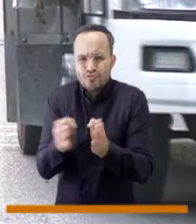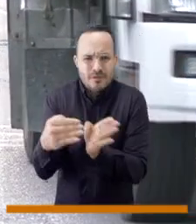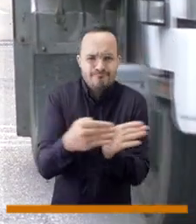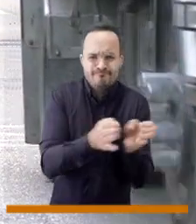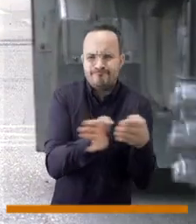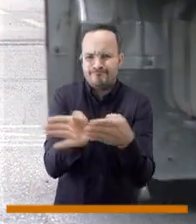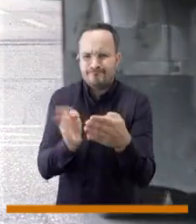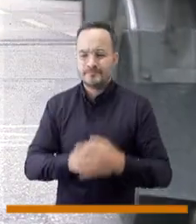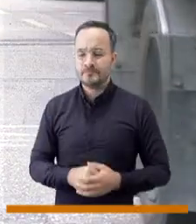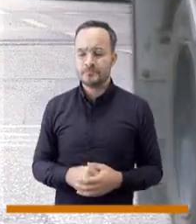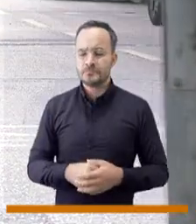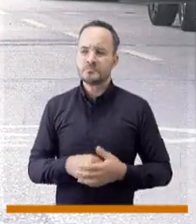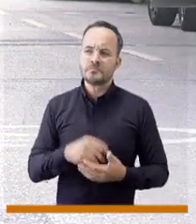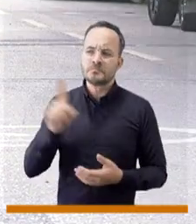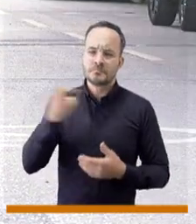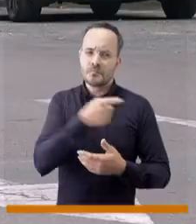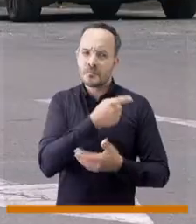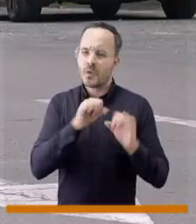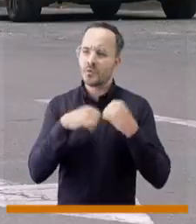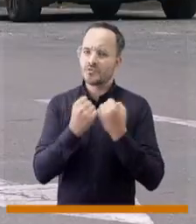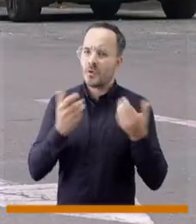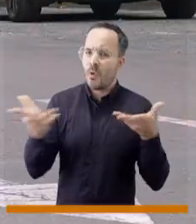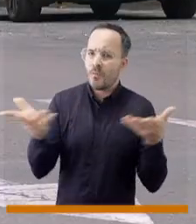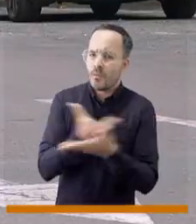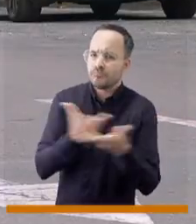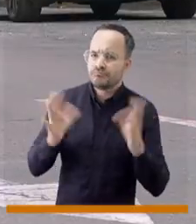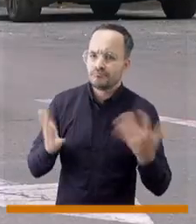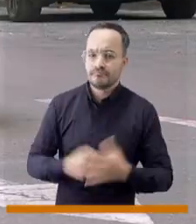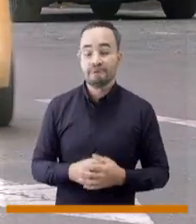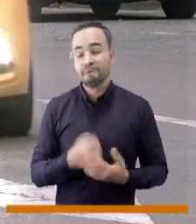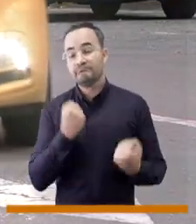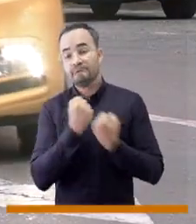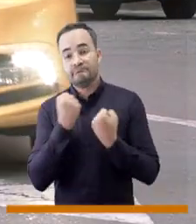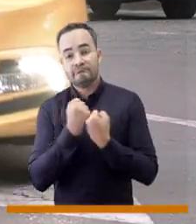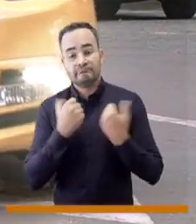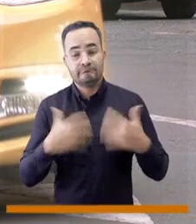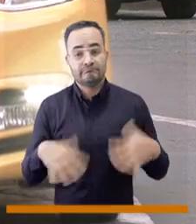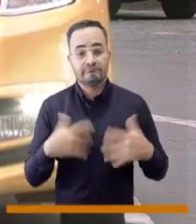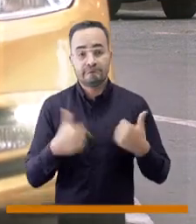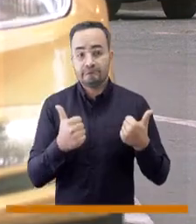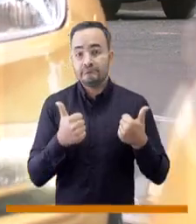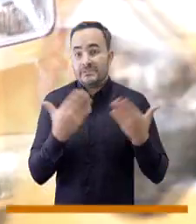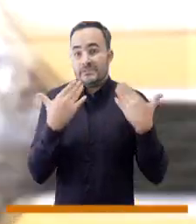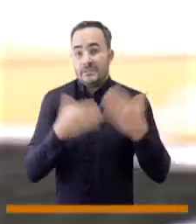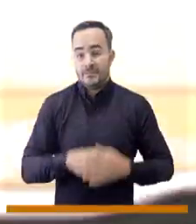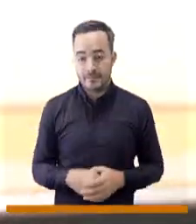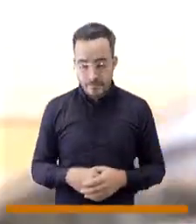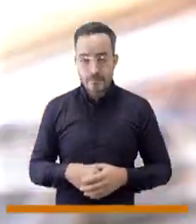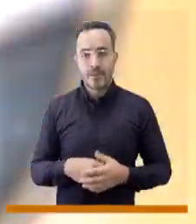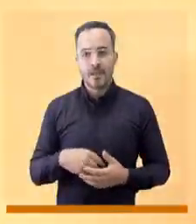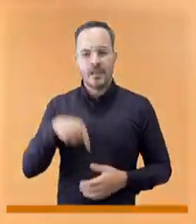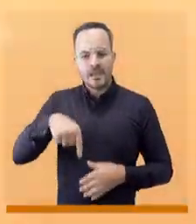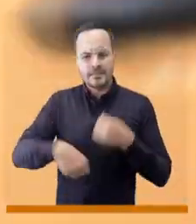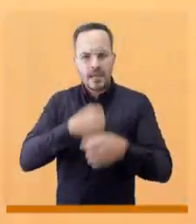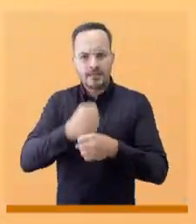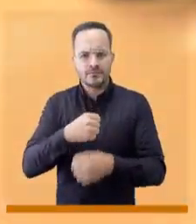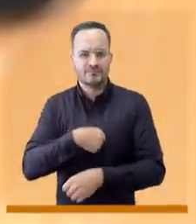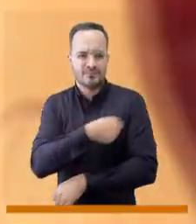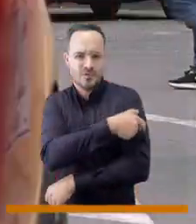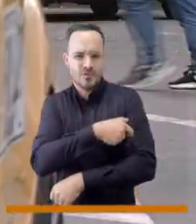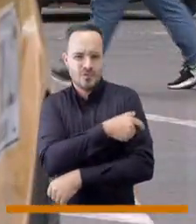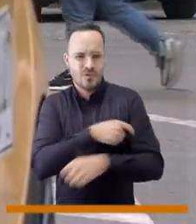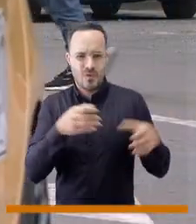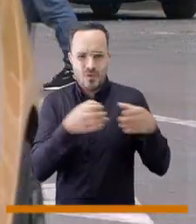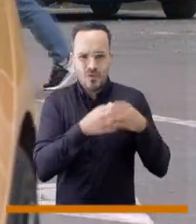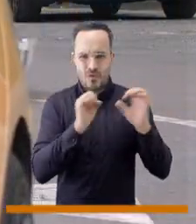soluciones para estas problemáticas que vive el sector? El Consejo nos ha ayudado muchísimo. Acá en Ciudad del Río se instaló este año, en este 2023, una